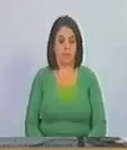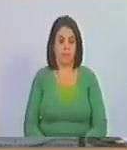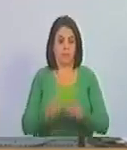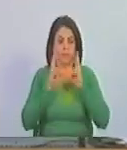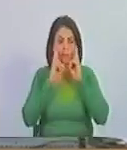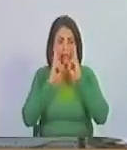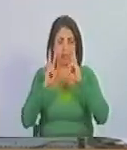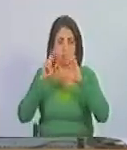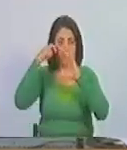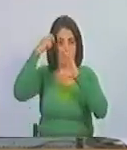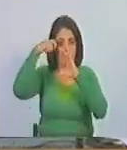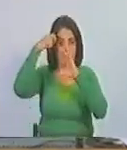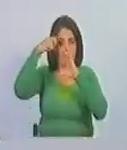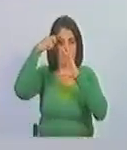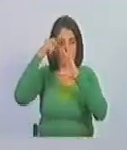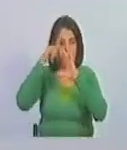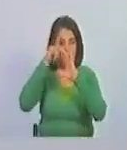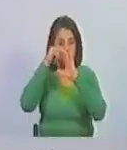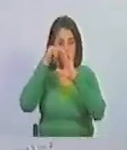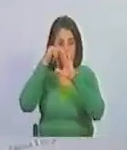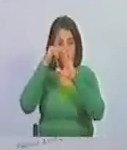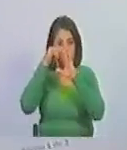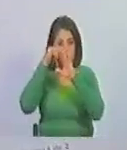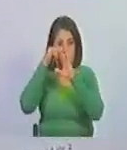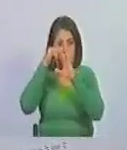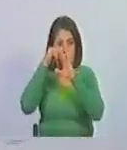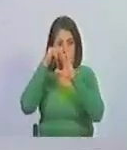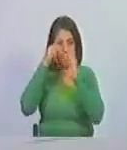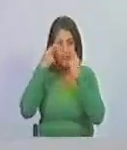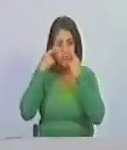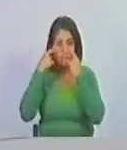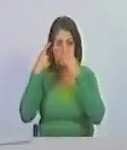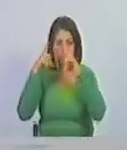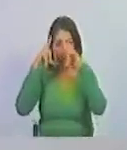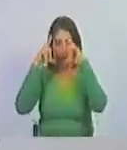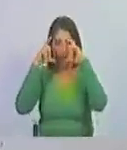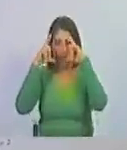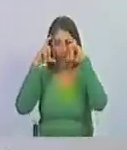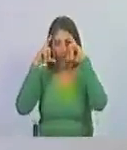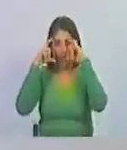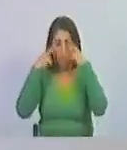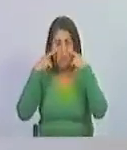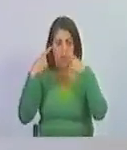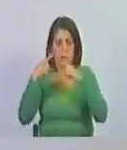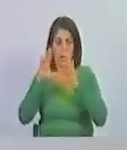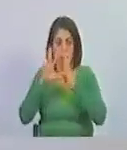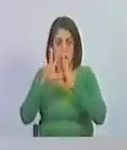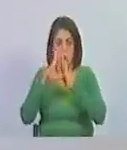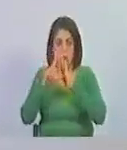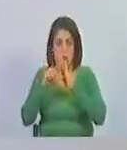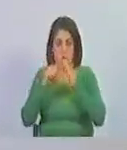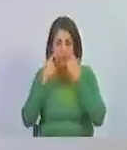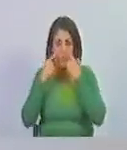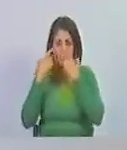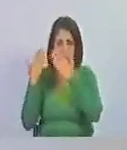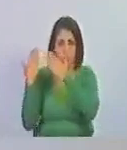Acérqueme por favor la cámara a la fotografía de este ladrón que está aquí.